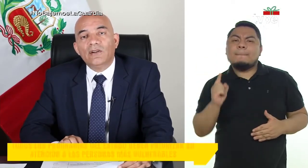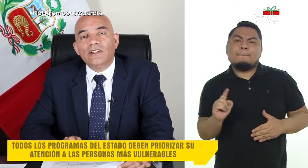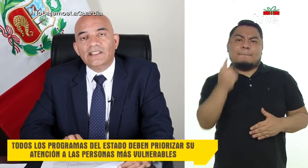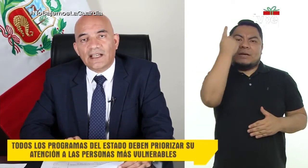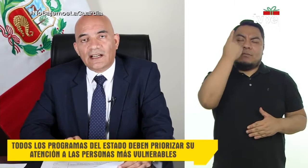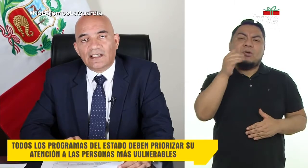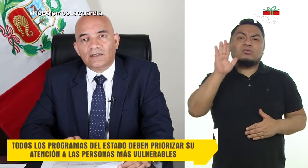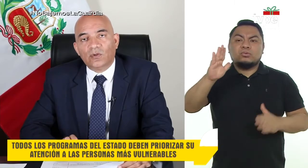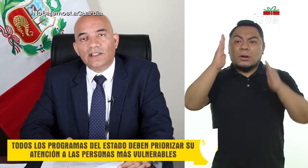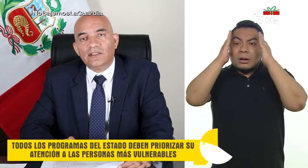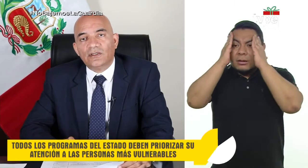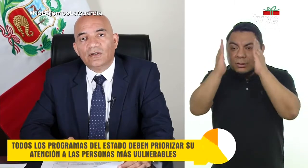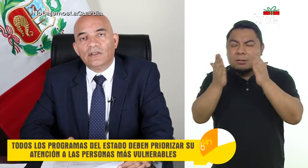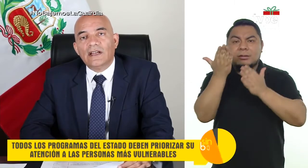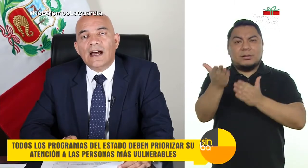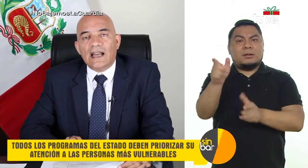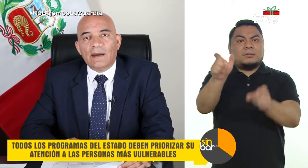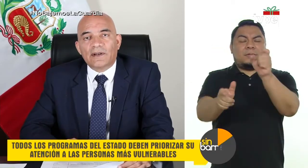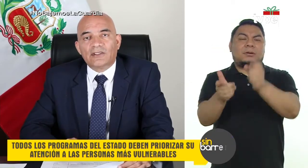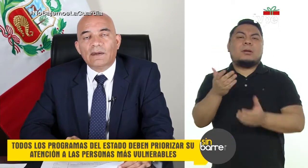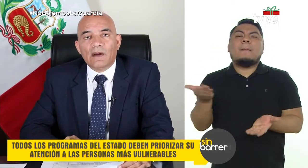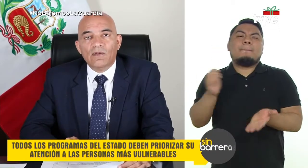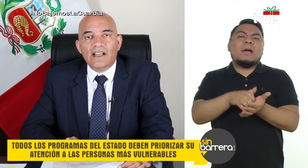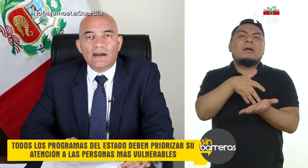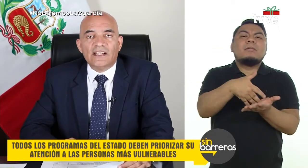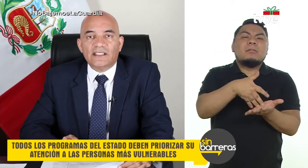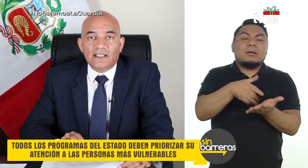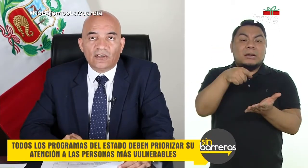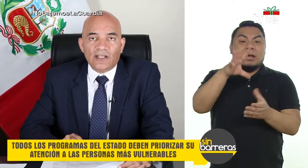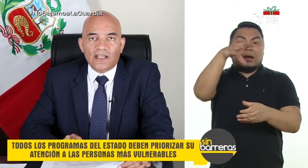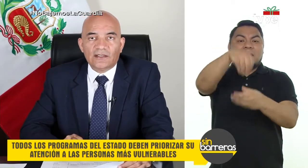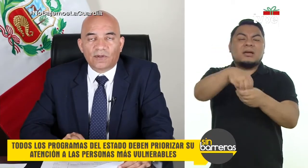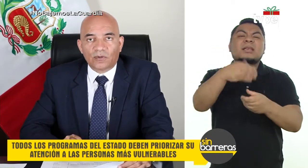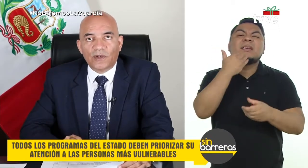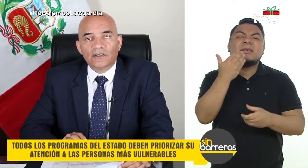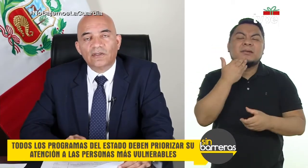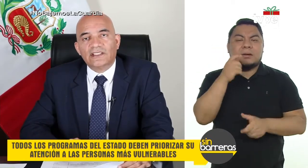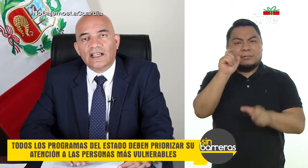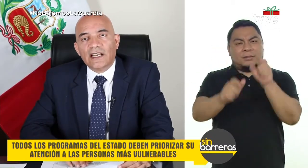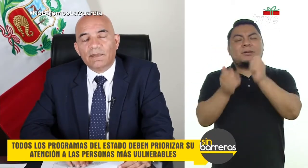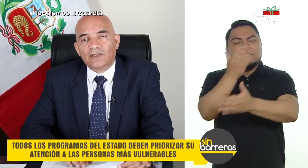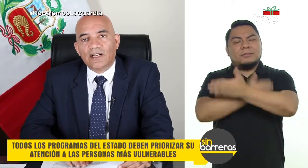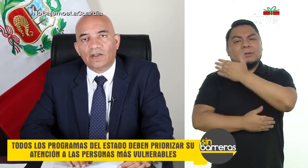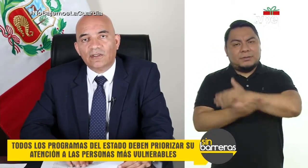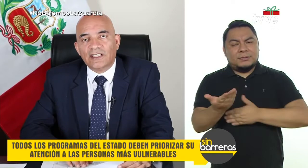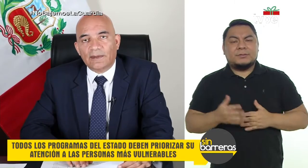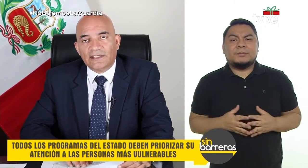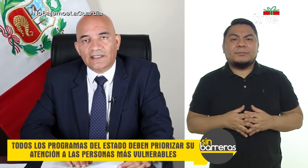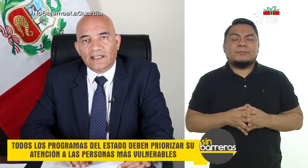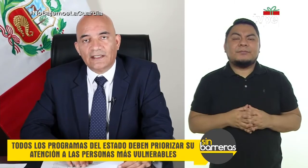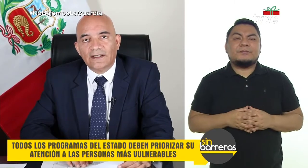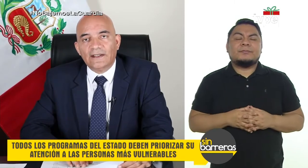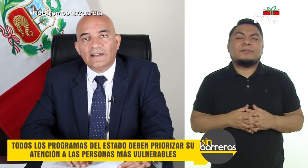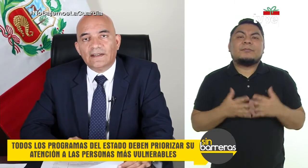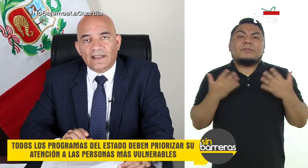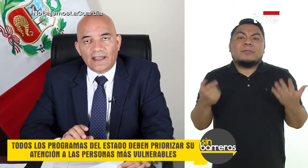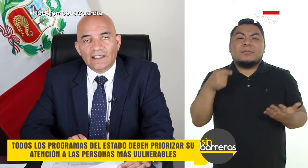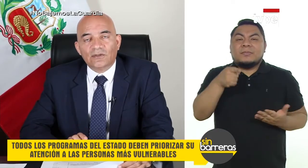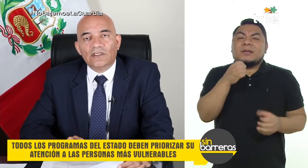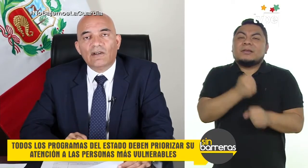priorizar su atención a las personas más vulnerables y dentro de ellas, por supuesto, están las personas con discapacidad.